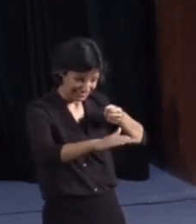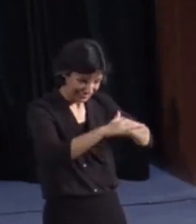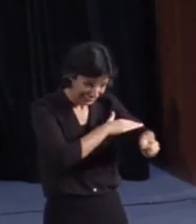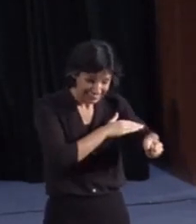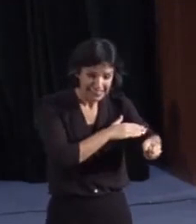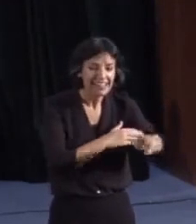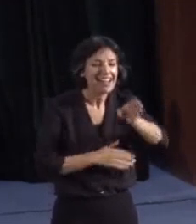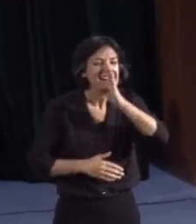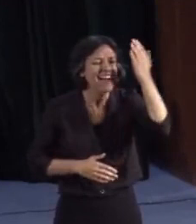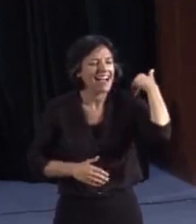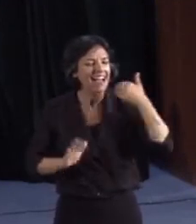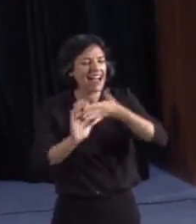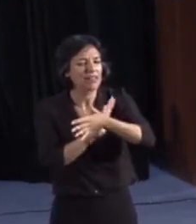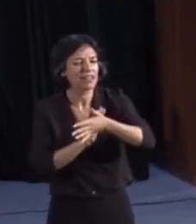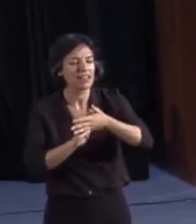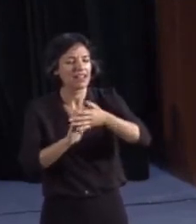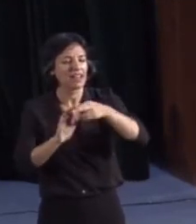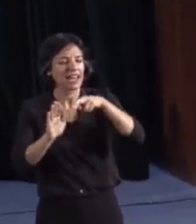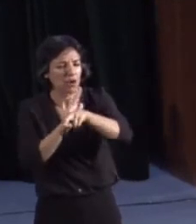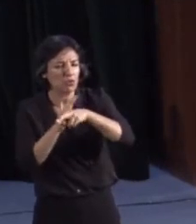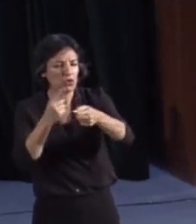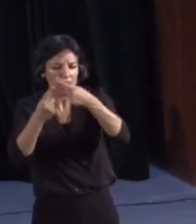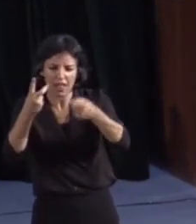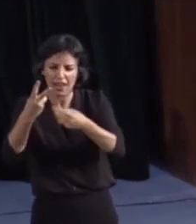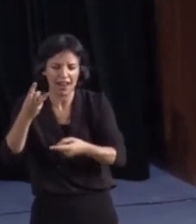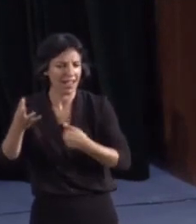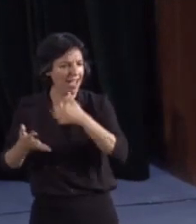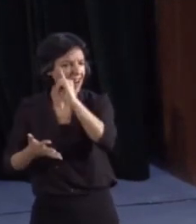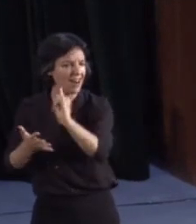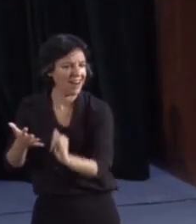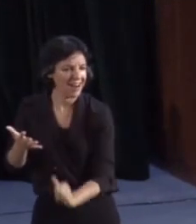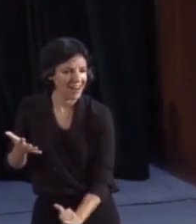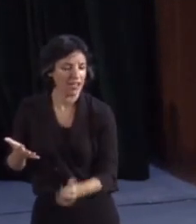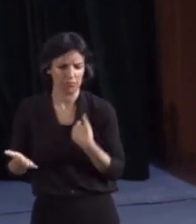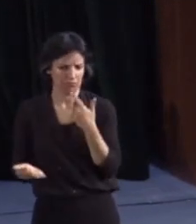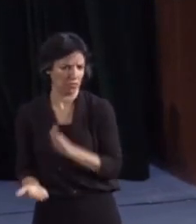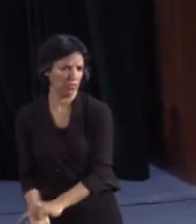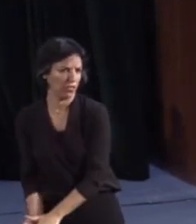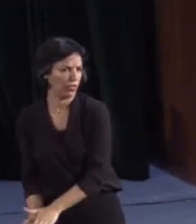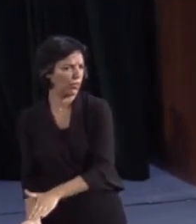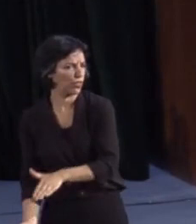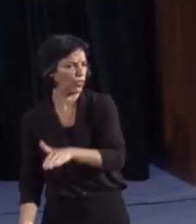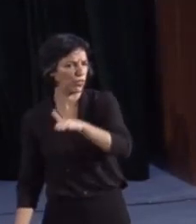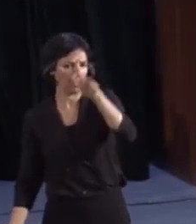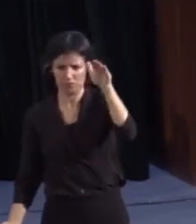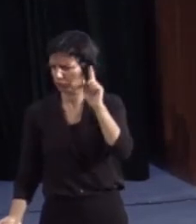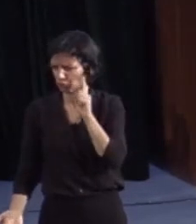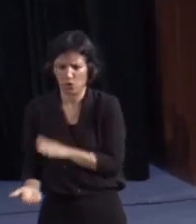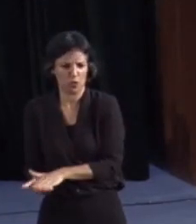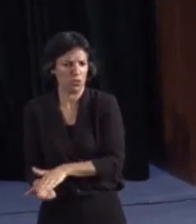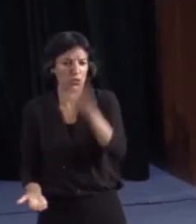mencionado aquí, que están ya disponibles desde la infancia y en el desarrollo de una persona sorda,